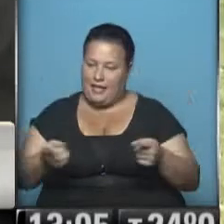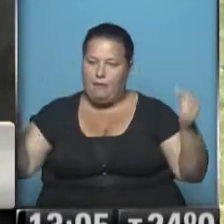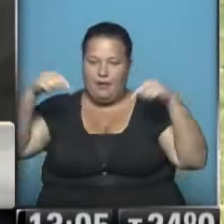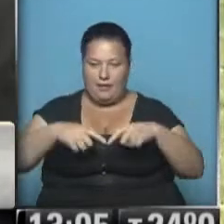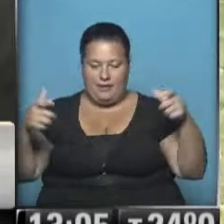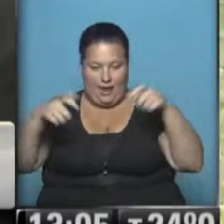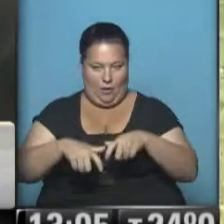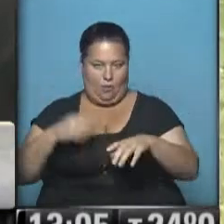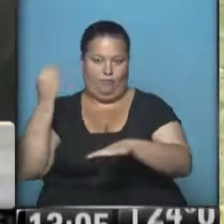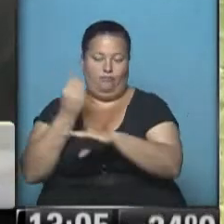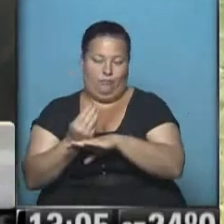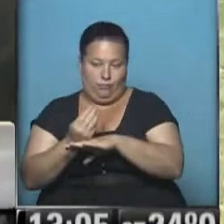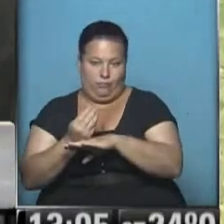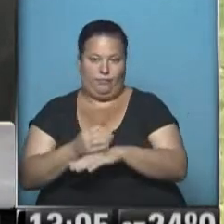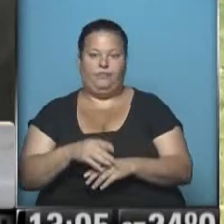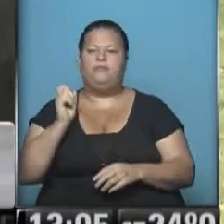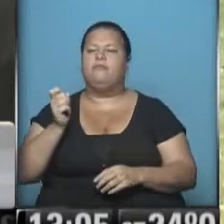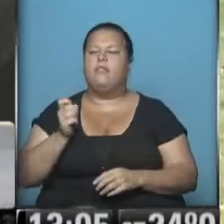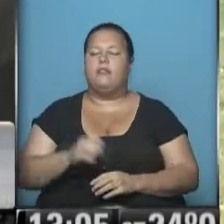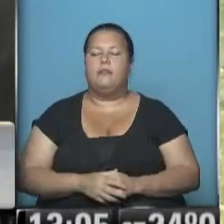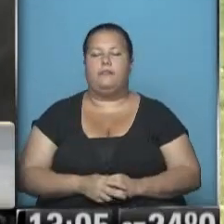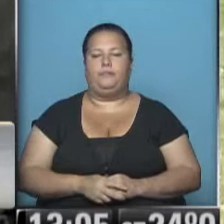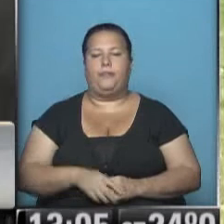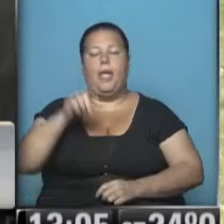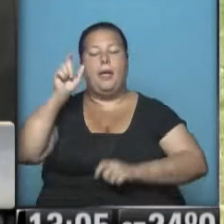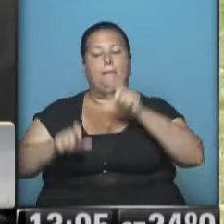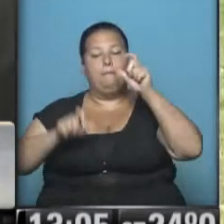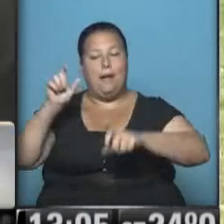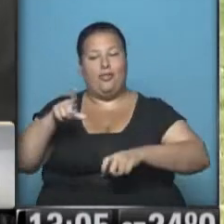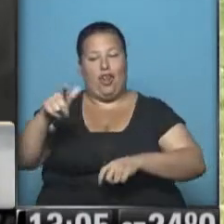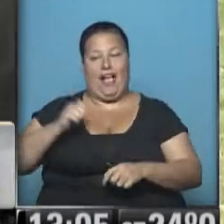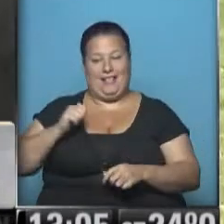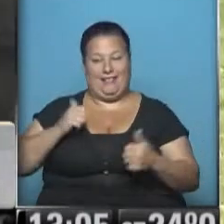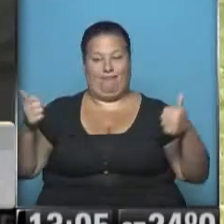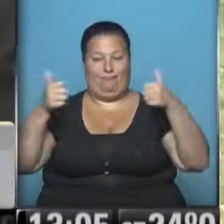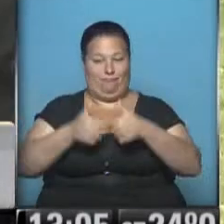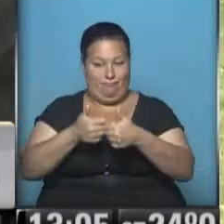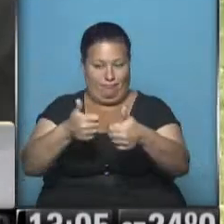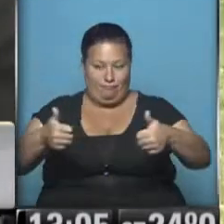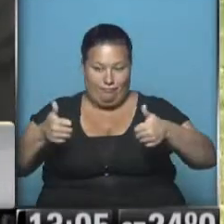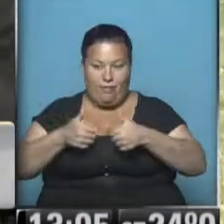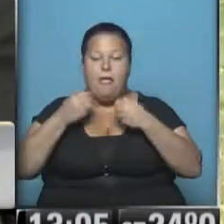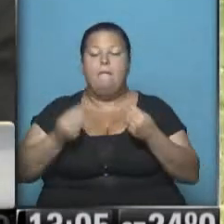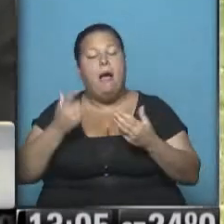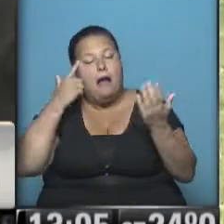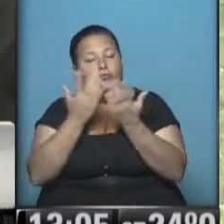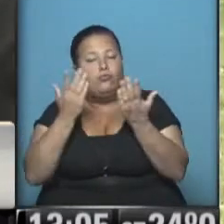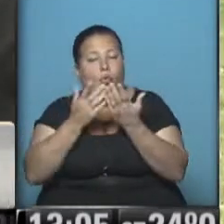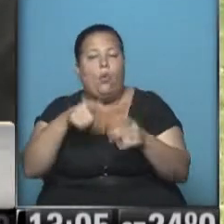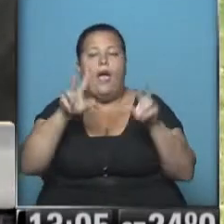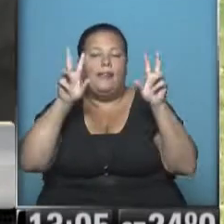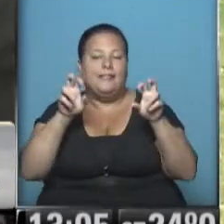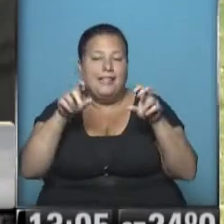representados por personal de sus cancillerías justamente para evaluar estos